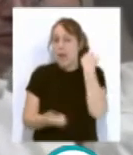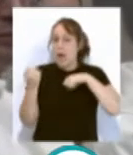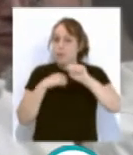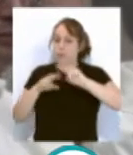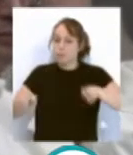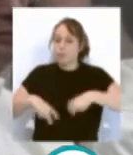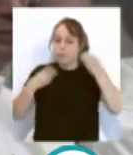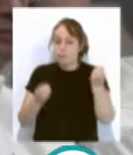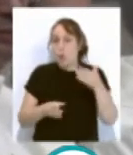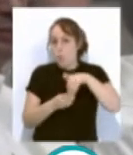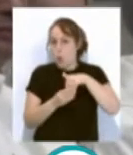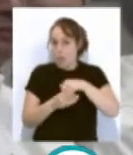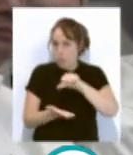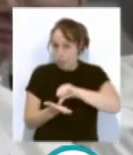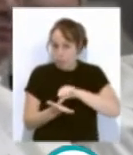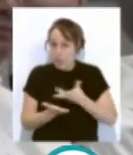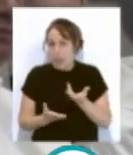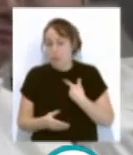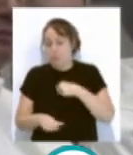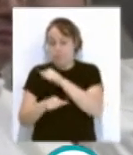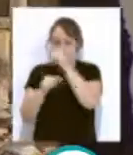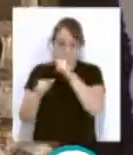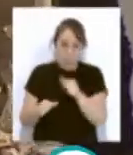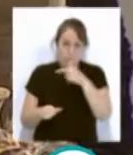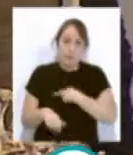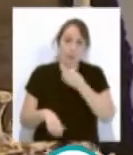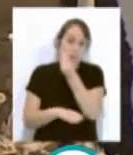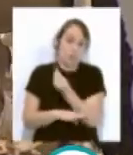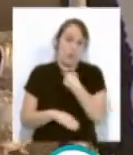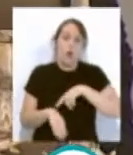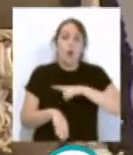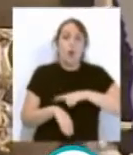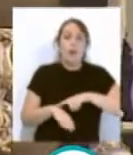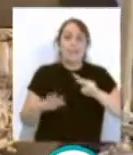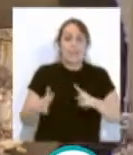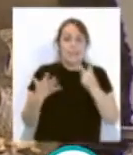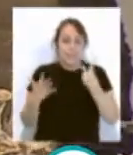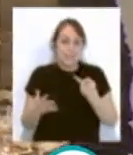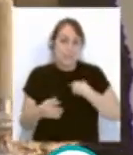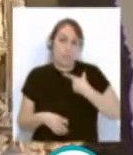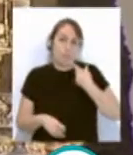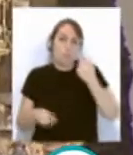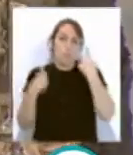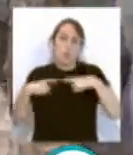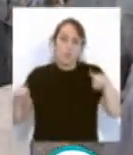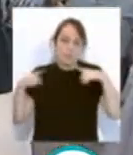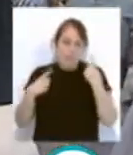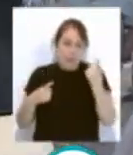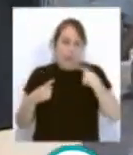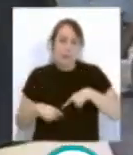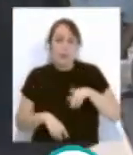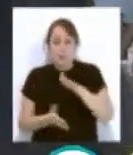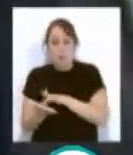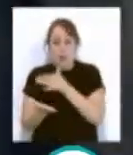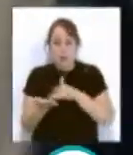renovación del voto de la ciudad con la patrona. Por la tarde a las 7 se celebra un acto musical y poético para sustituir la salida